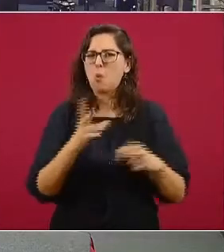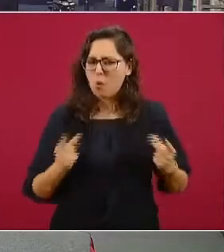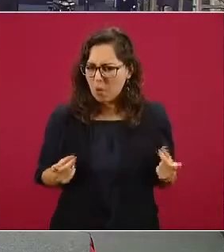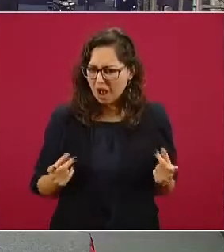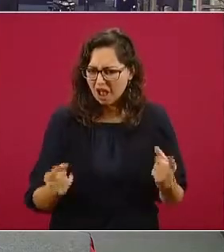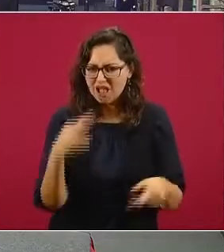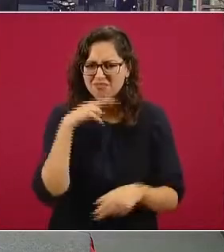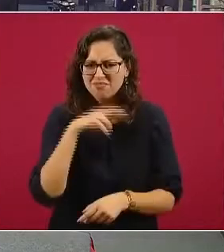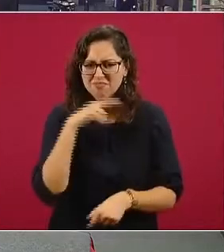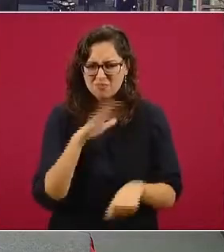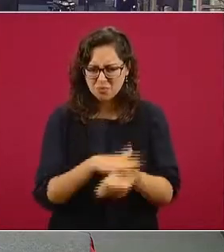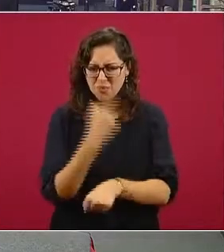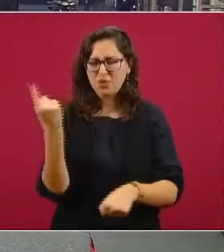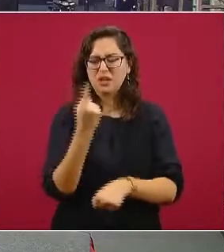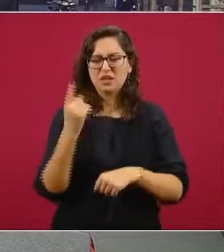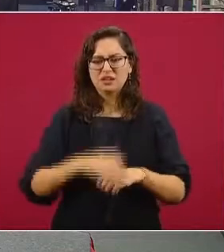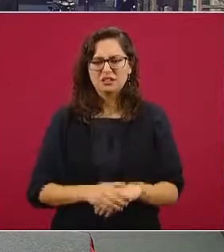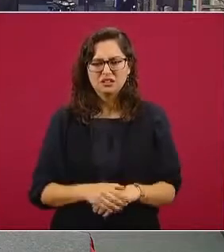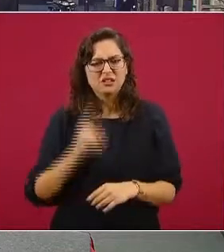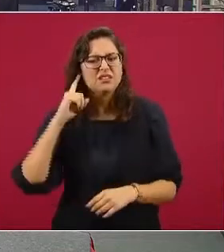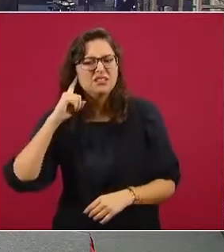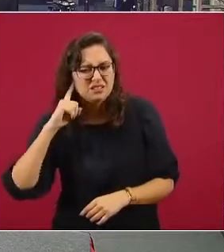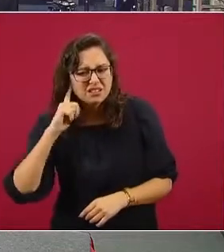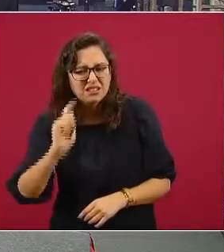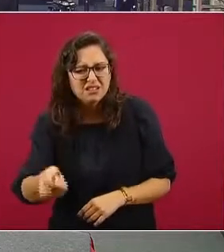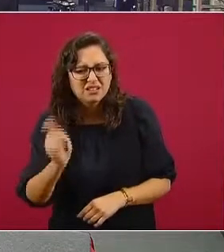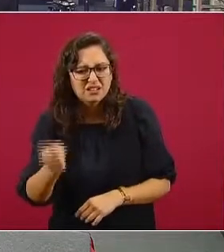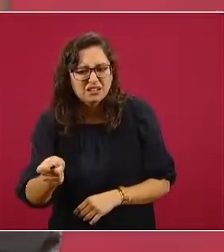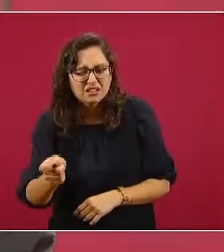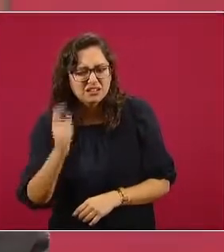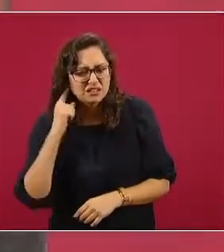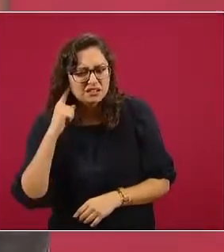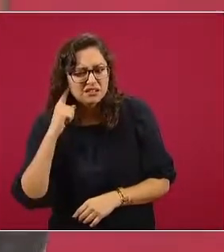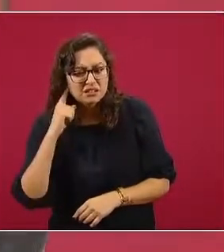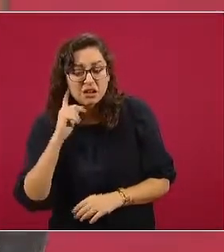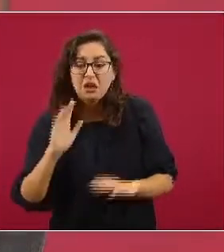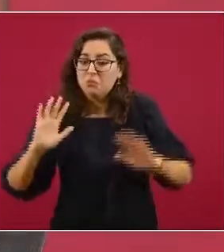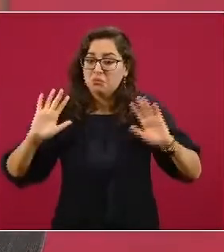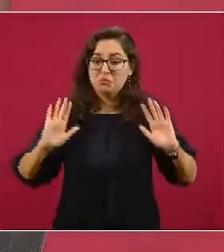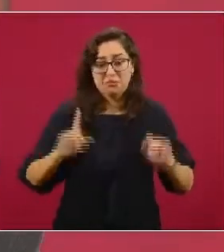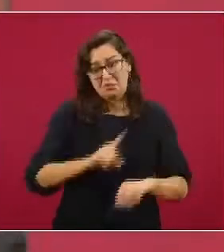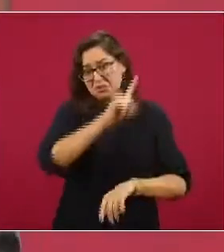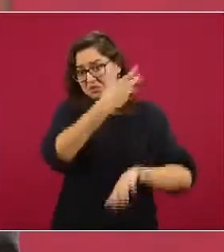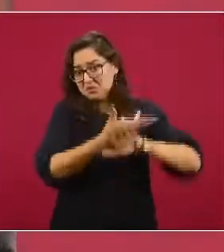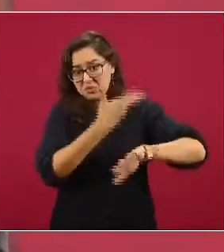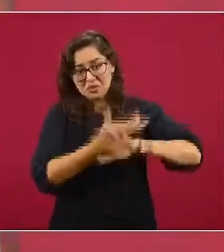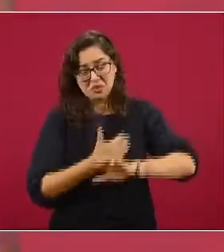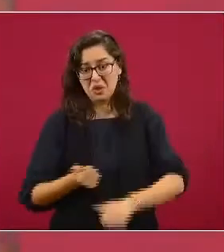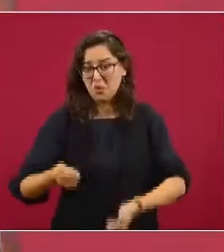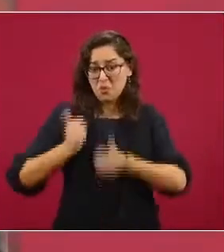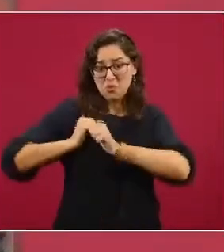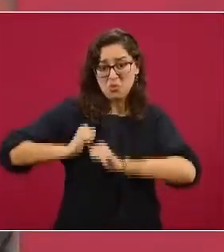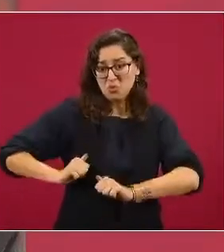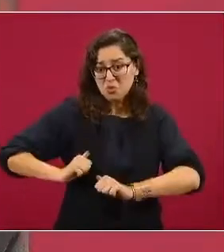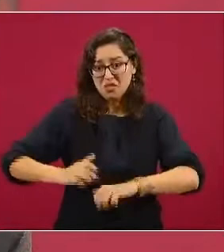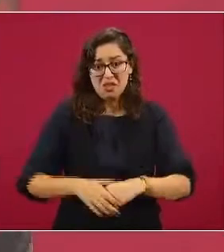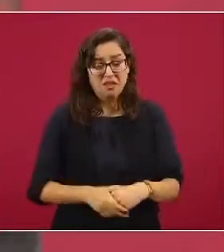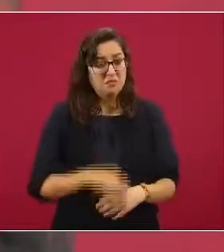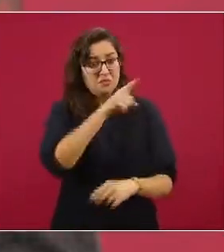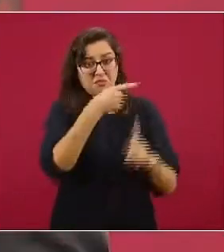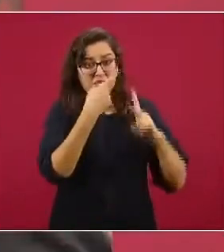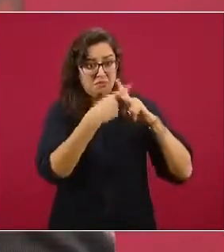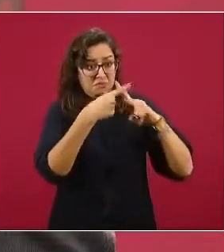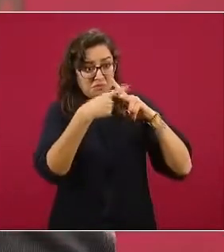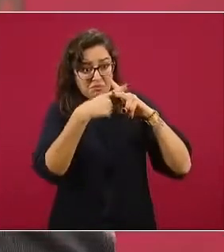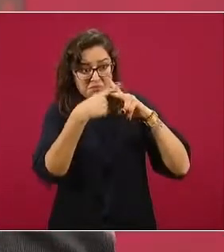Sí, pero para eso hay autoridades. O sea, allá. Y van a terminar los conteos